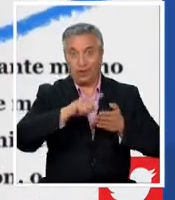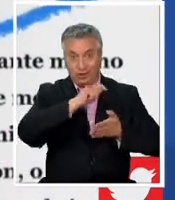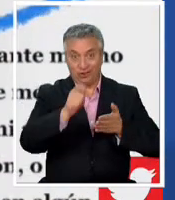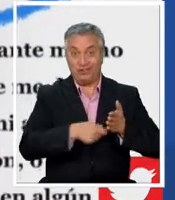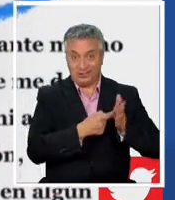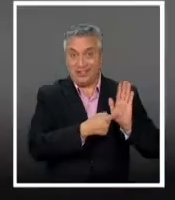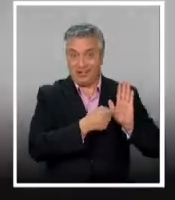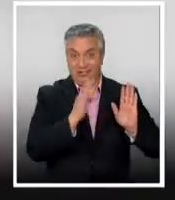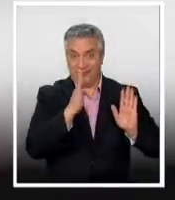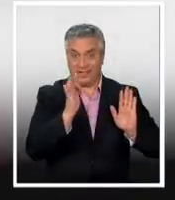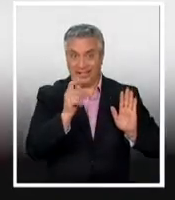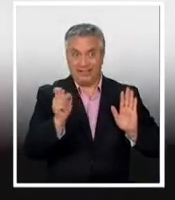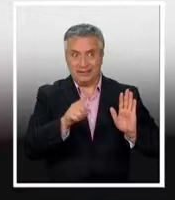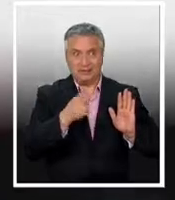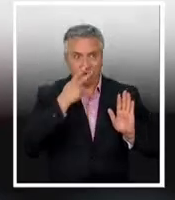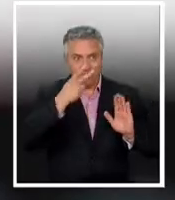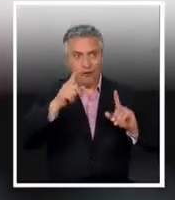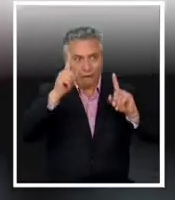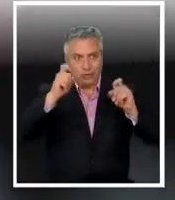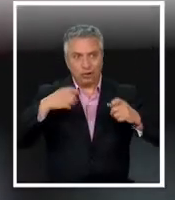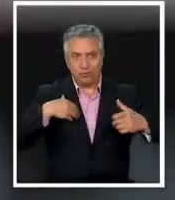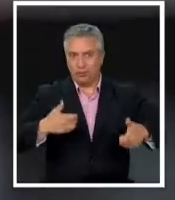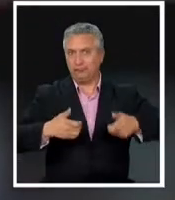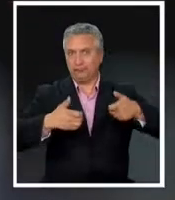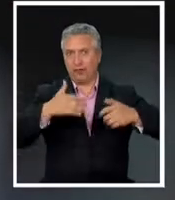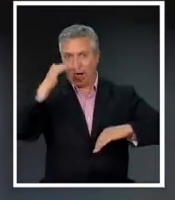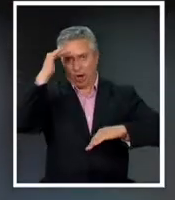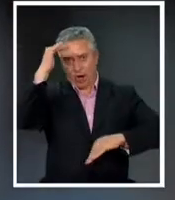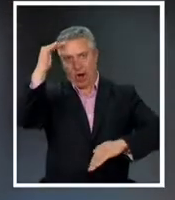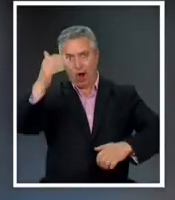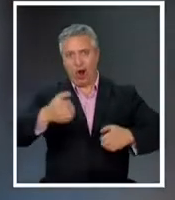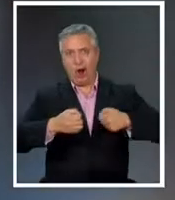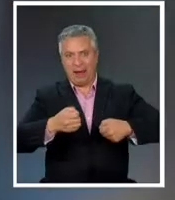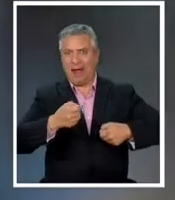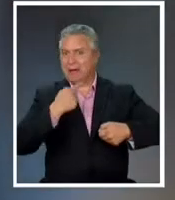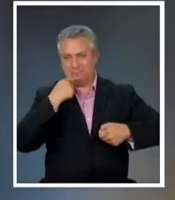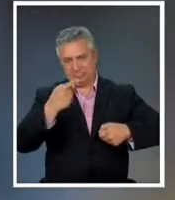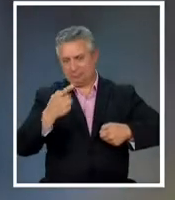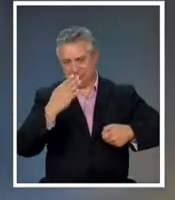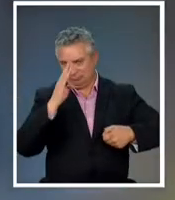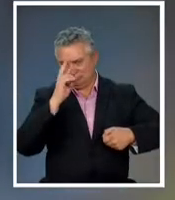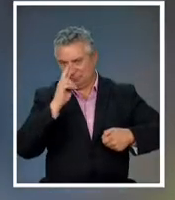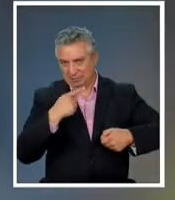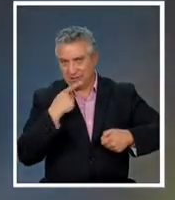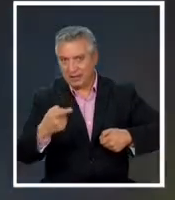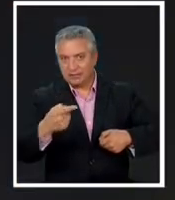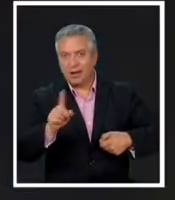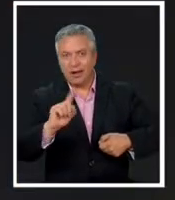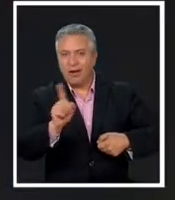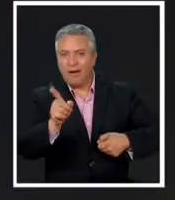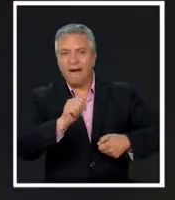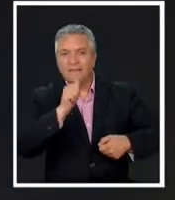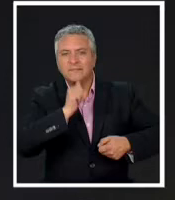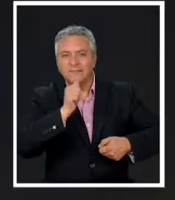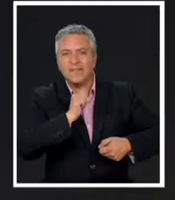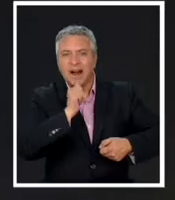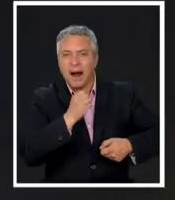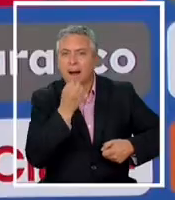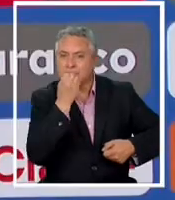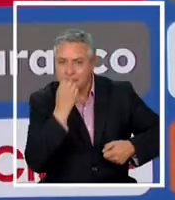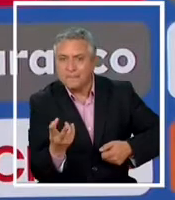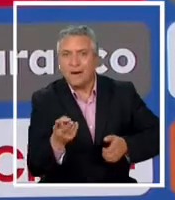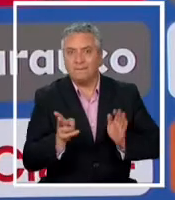luego subió una fotografía luciendo la Copa del Rey con otro mensaje directo pidiendo que no se falte a la verdad